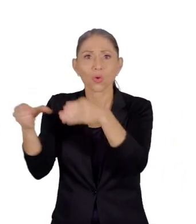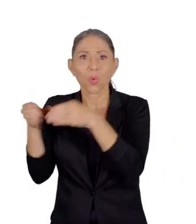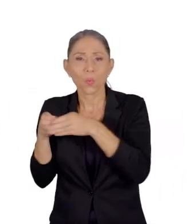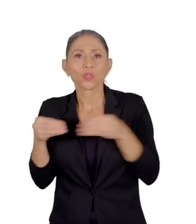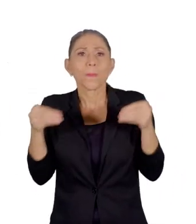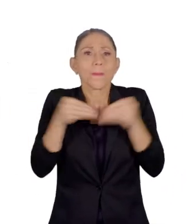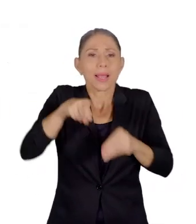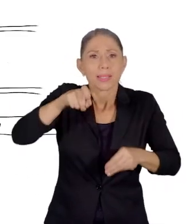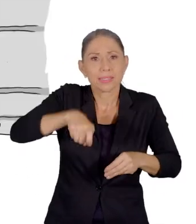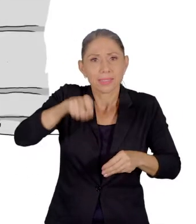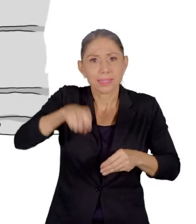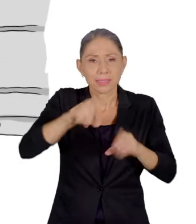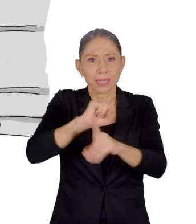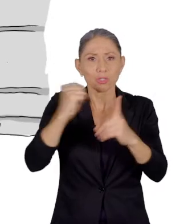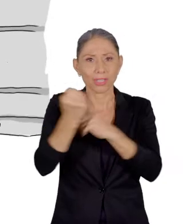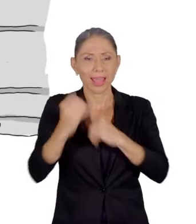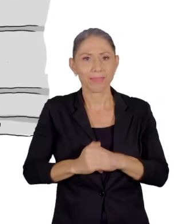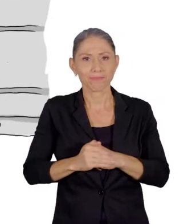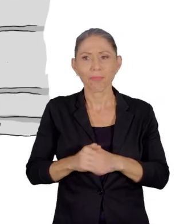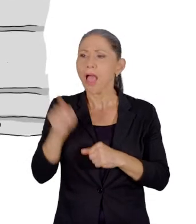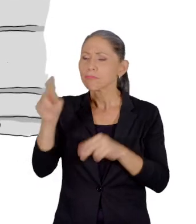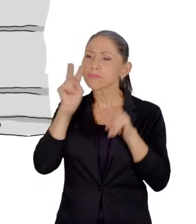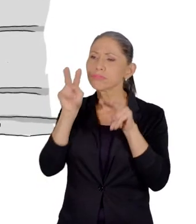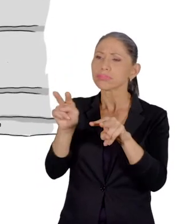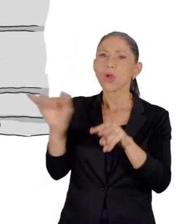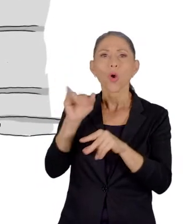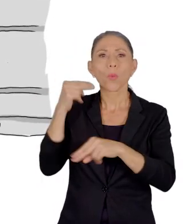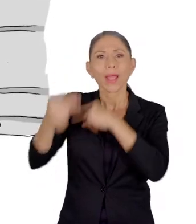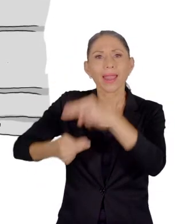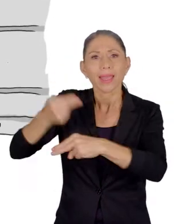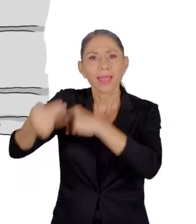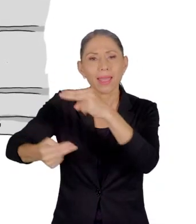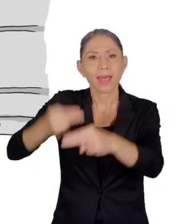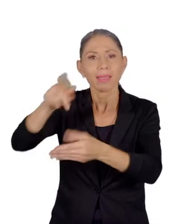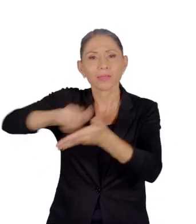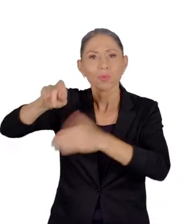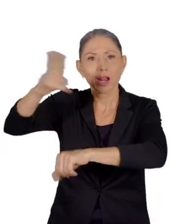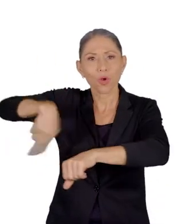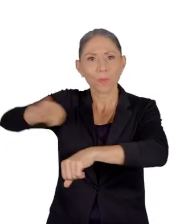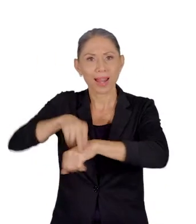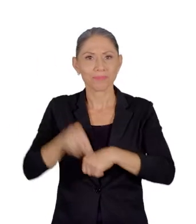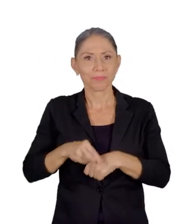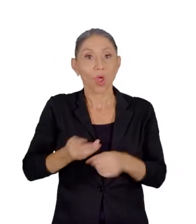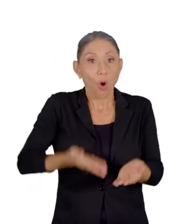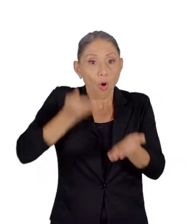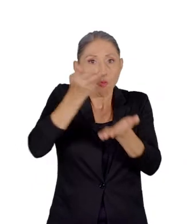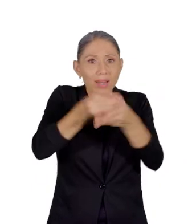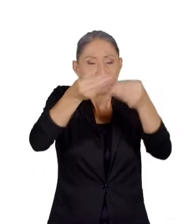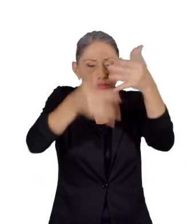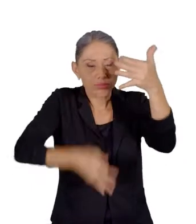privilegiados de la sociedad, considerada como la heredera de la escuela normal. La oferta se empleó en